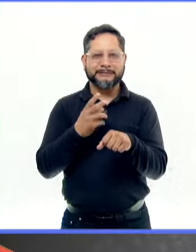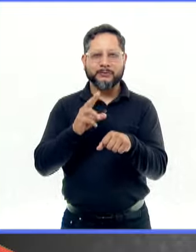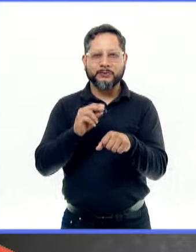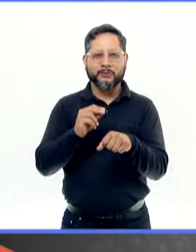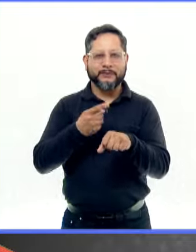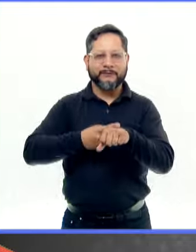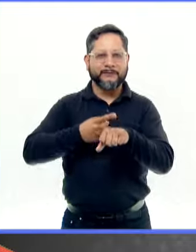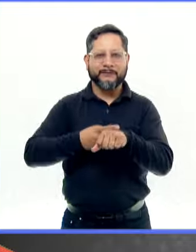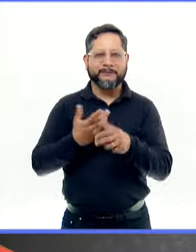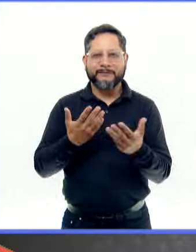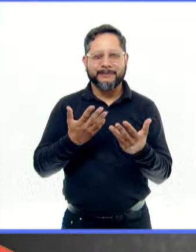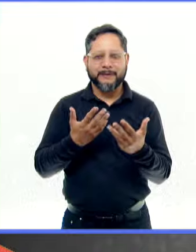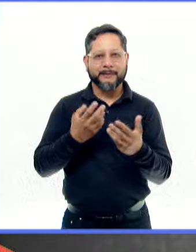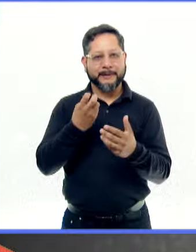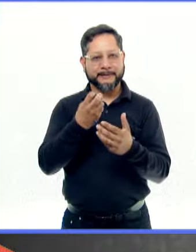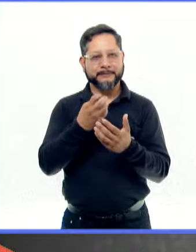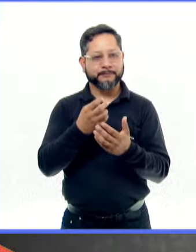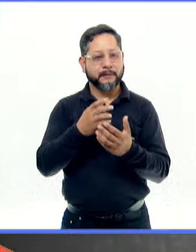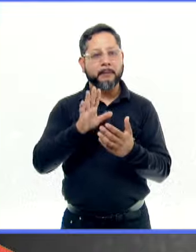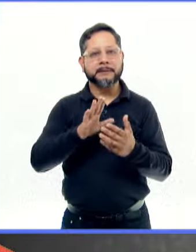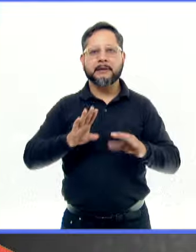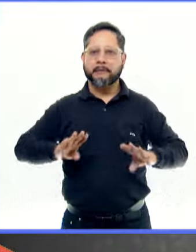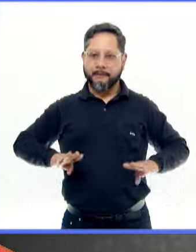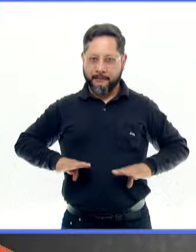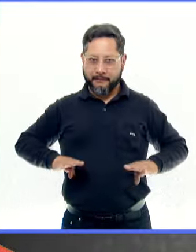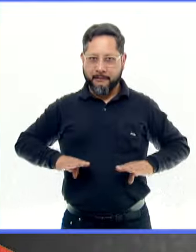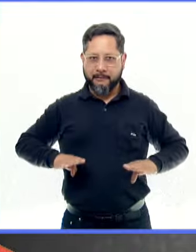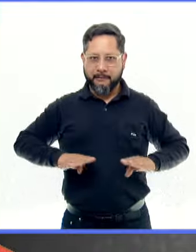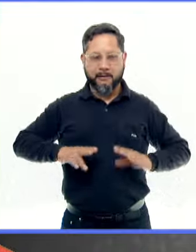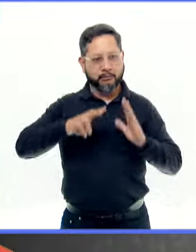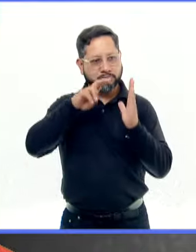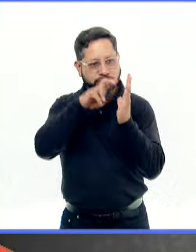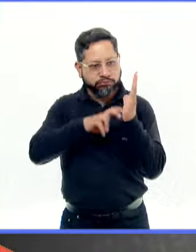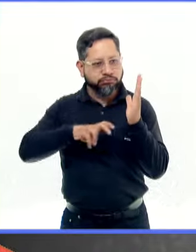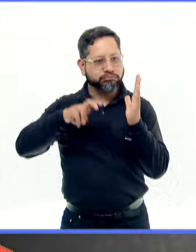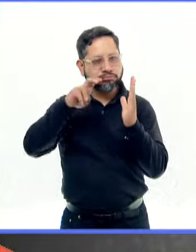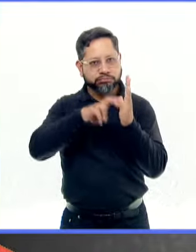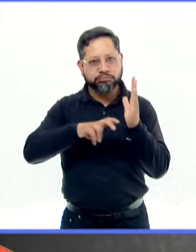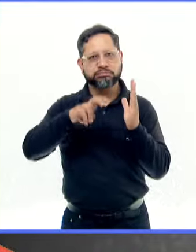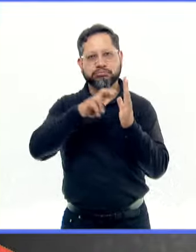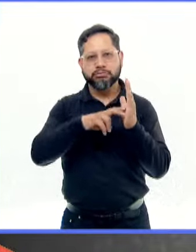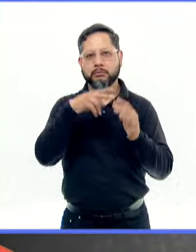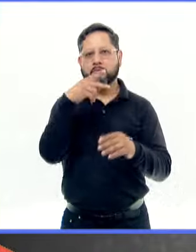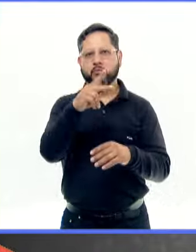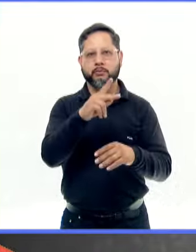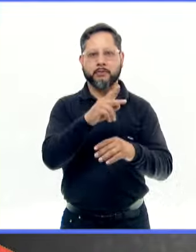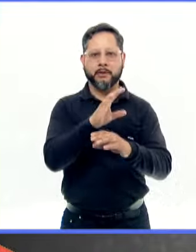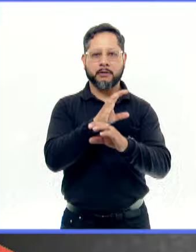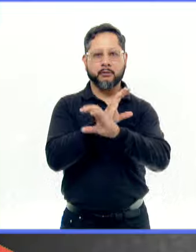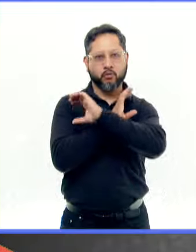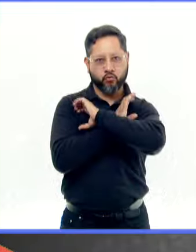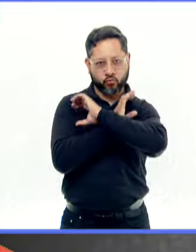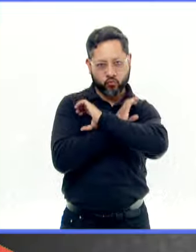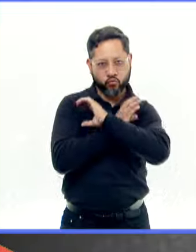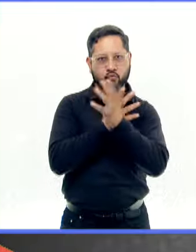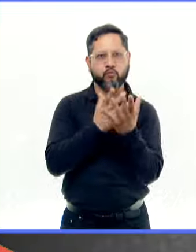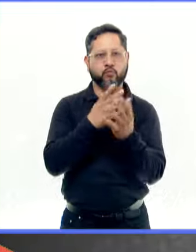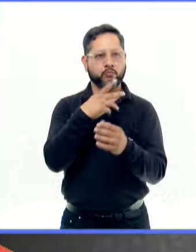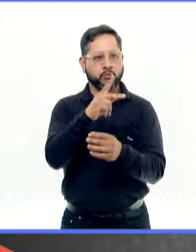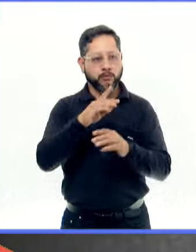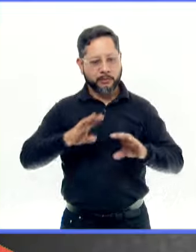Entonces los tratamientos son tratamientos conductuales para ampliar la variabilidad conductual de las personas dentro del espectro autista,